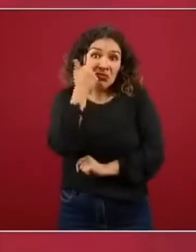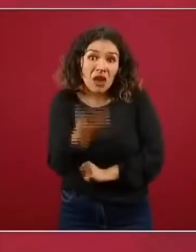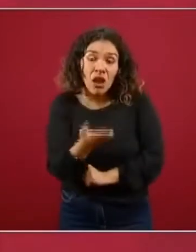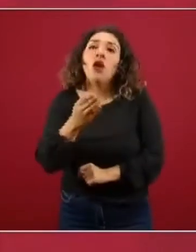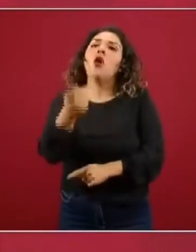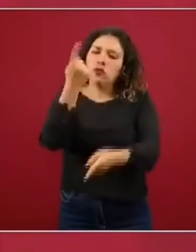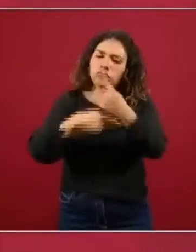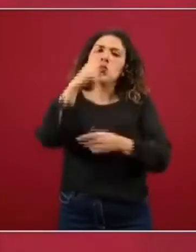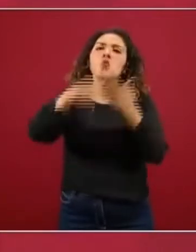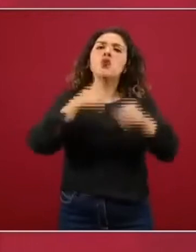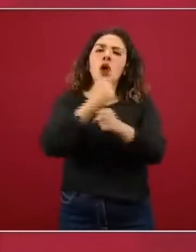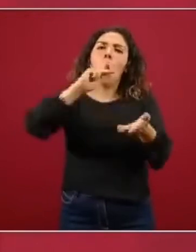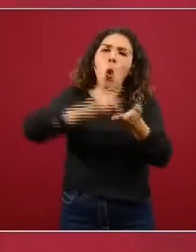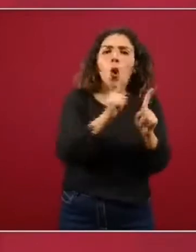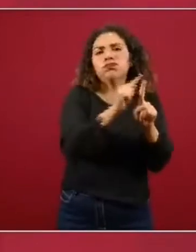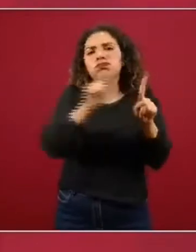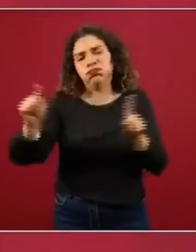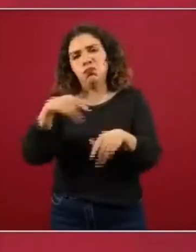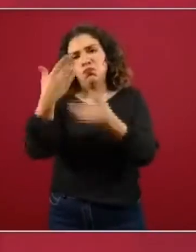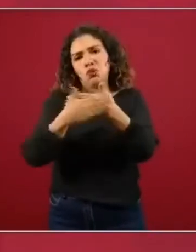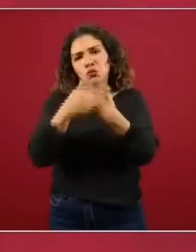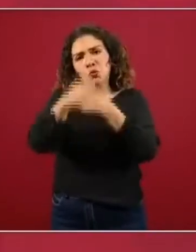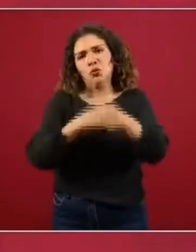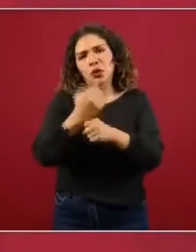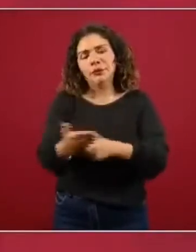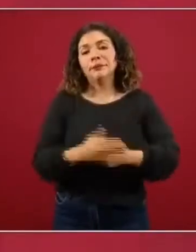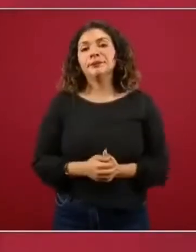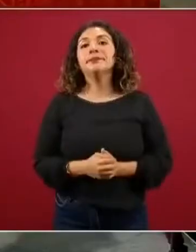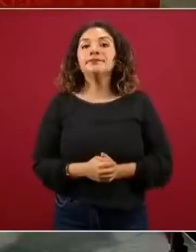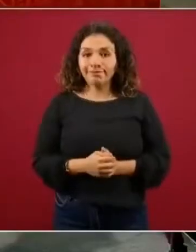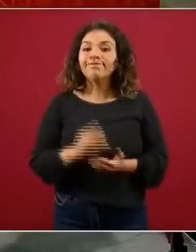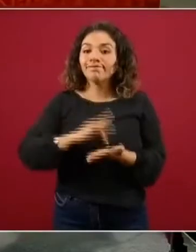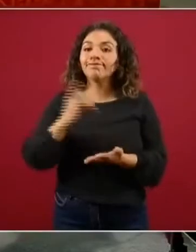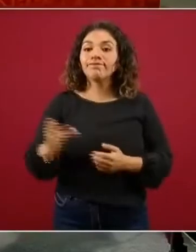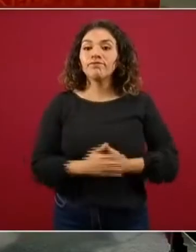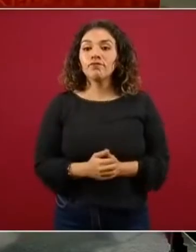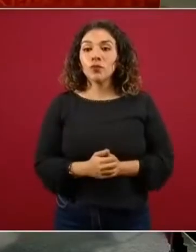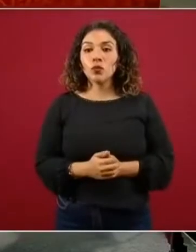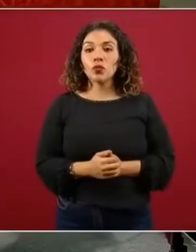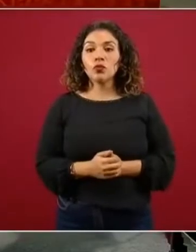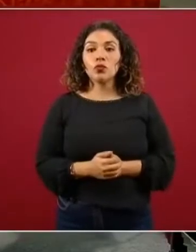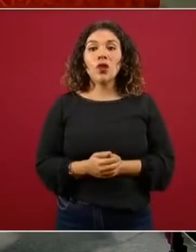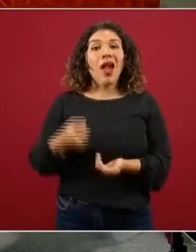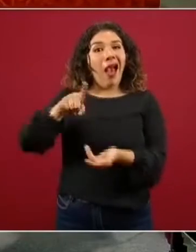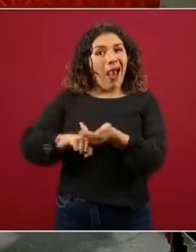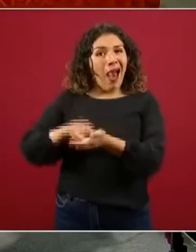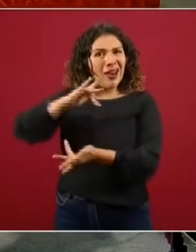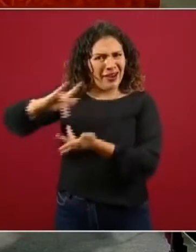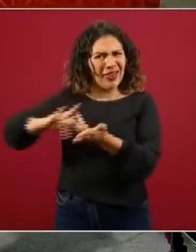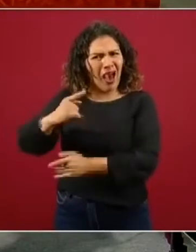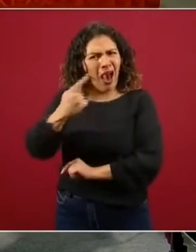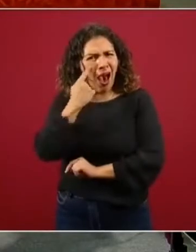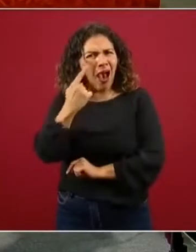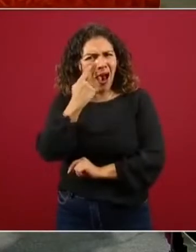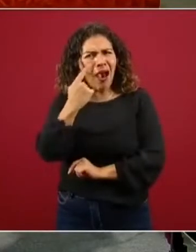el ciclo completo en el próximo ciclo escolar. Muchísimas gracias. En las redes, sobre todo, hay una